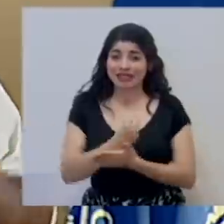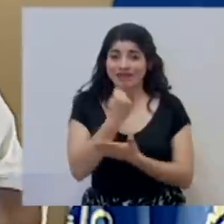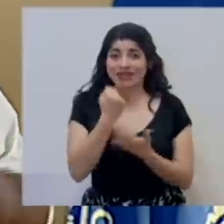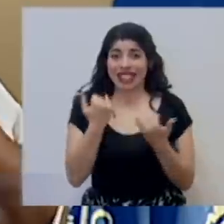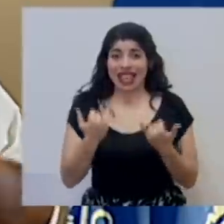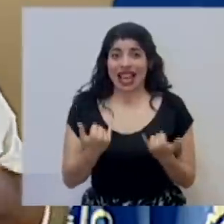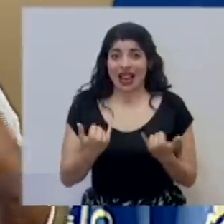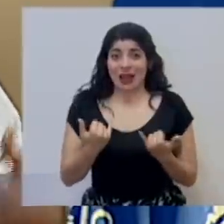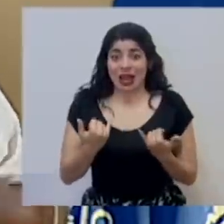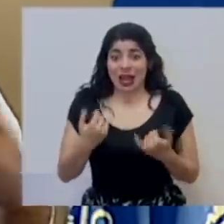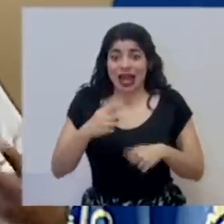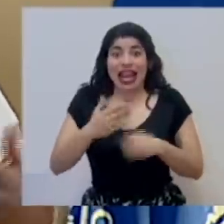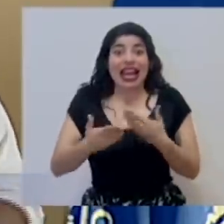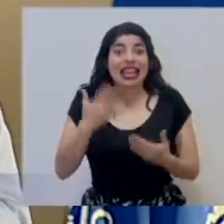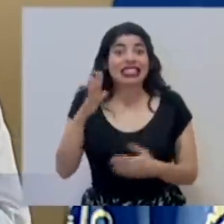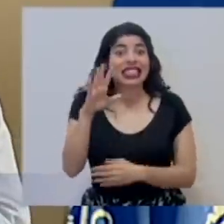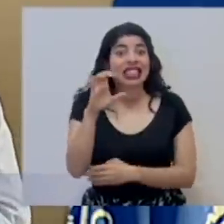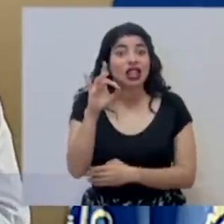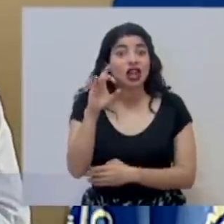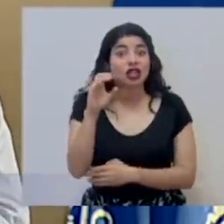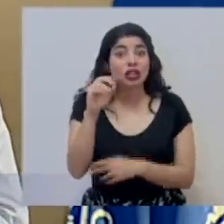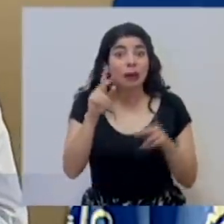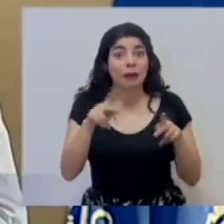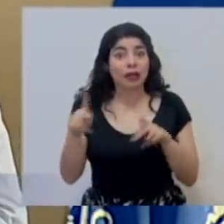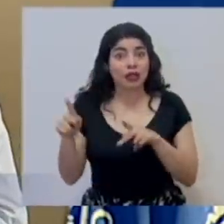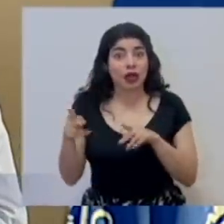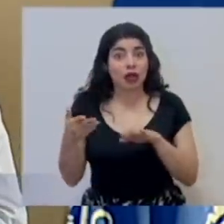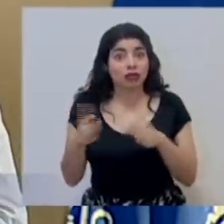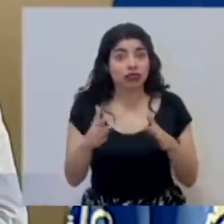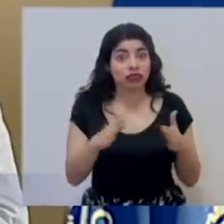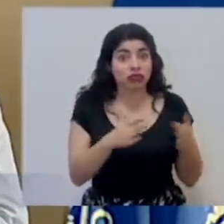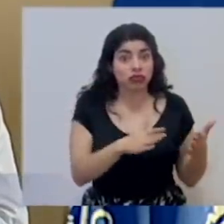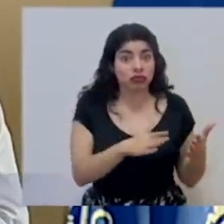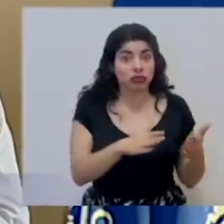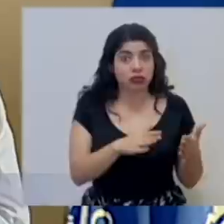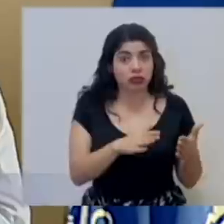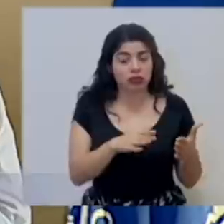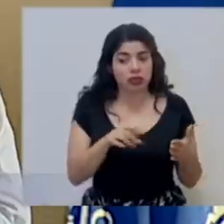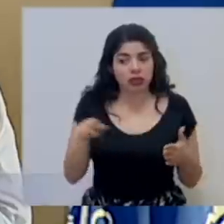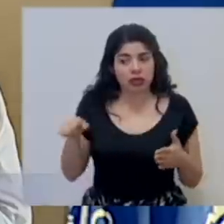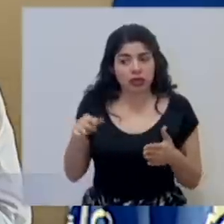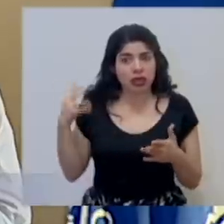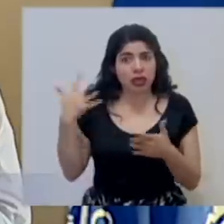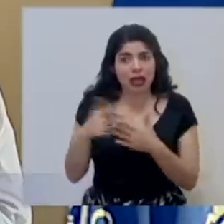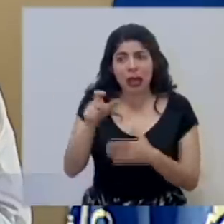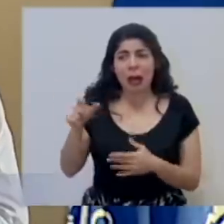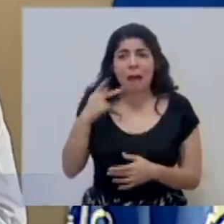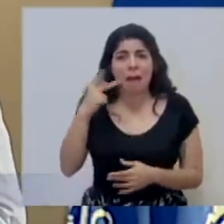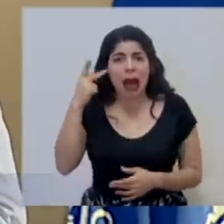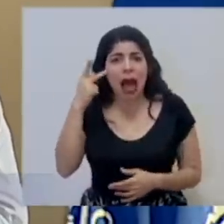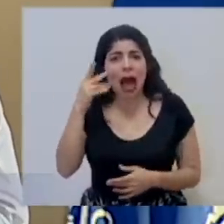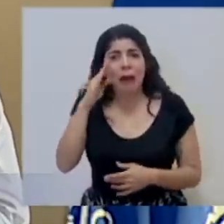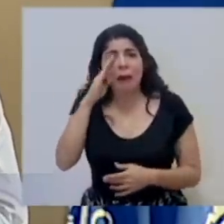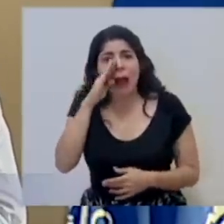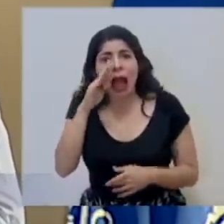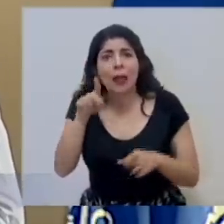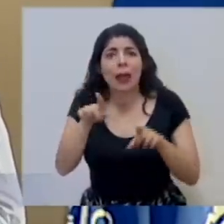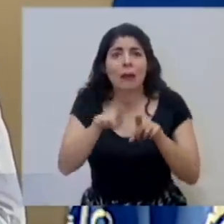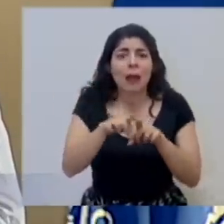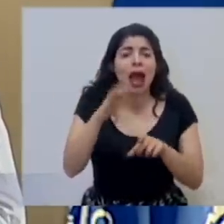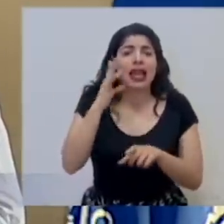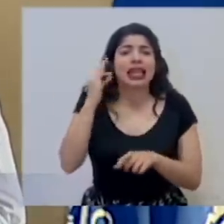Desafortunadamente ya estamos entrando casi 580 personas que han fallecido. Son padres, madres,